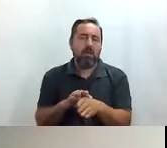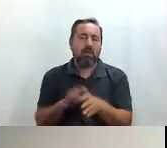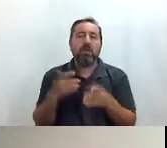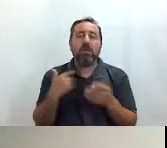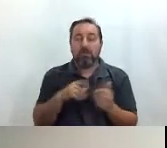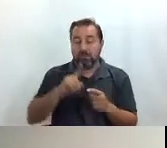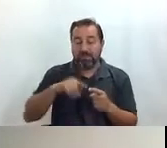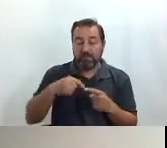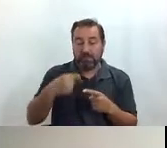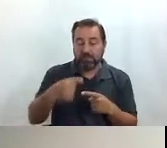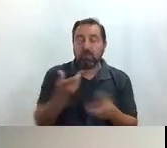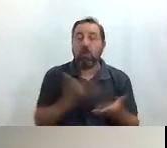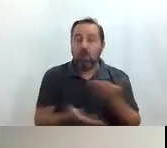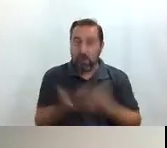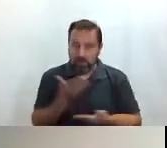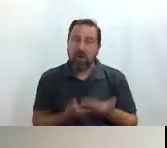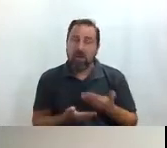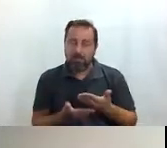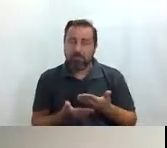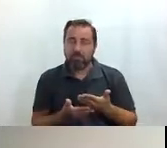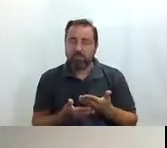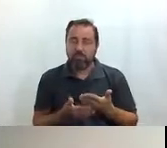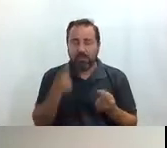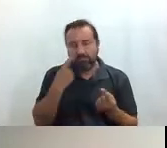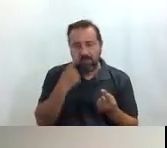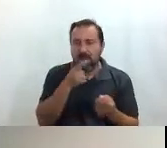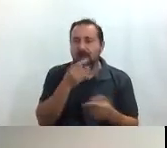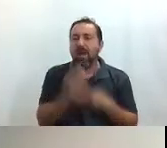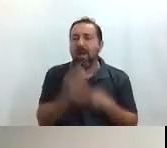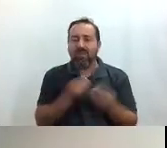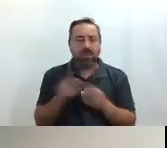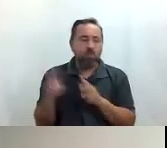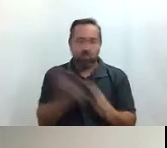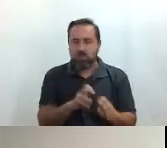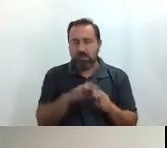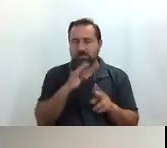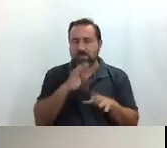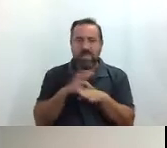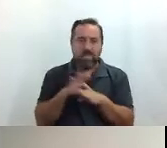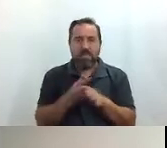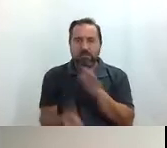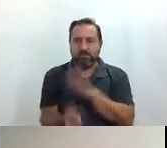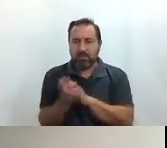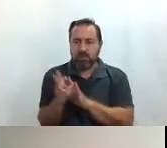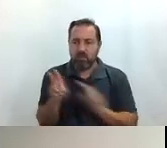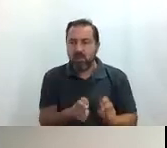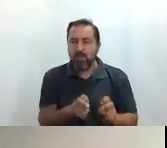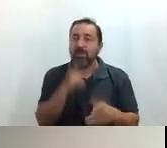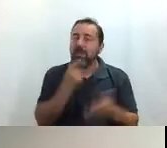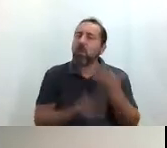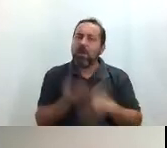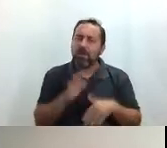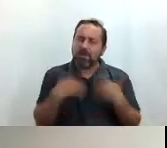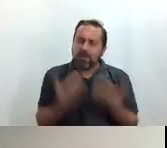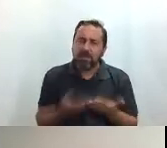próximos meses colaboraremos de cerca para hacer una nueva versión de la guía hemos colaboramos muy de cerca